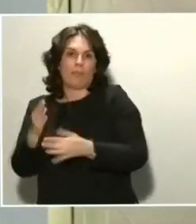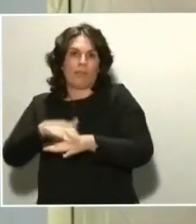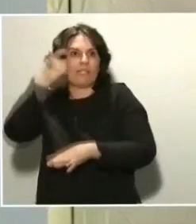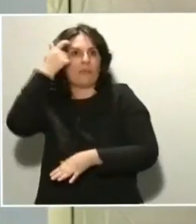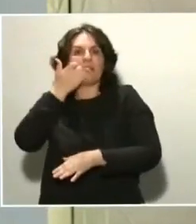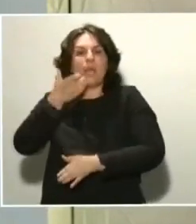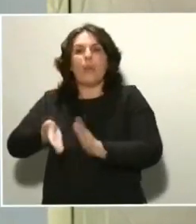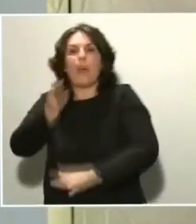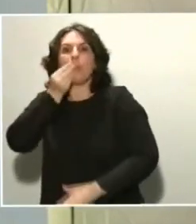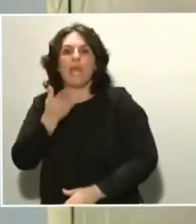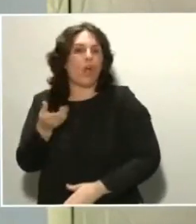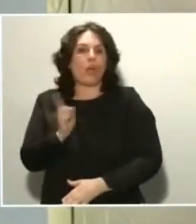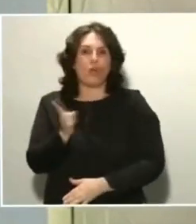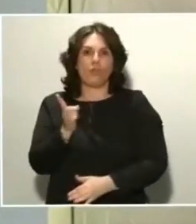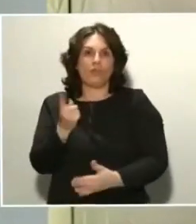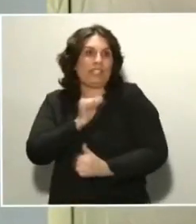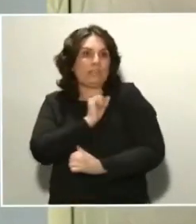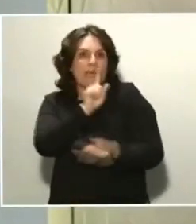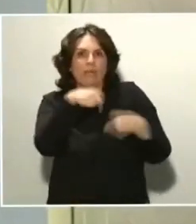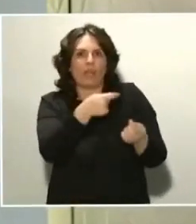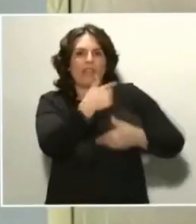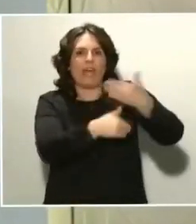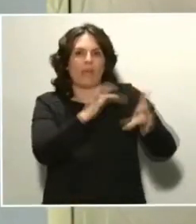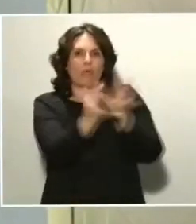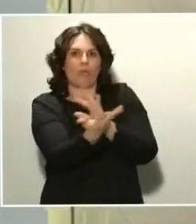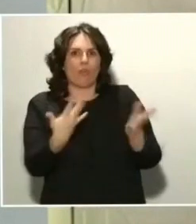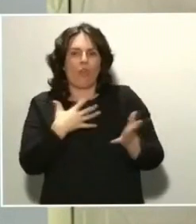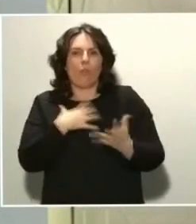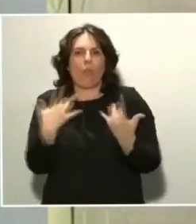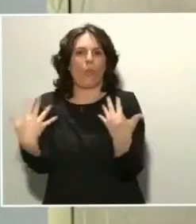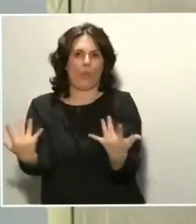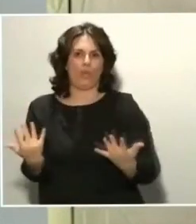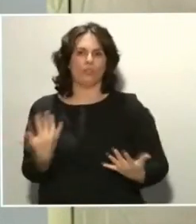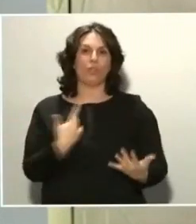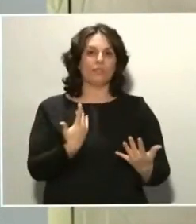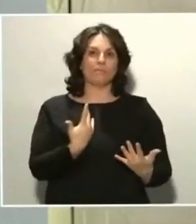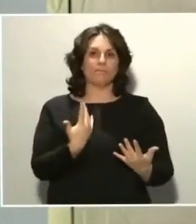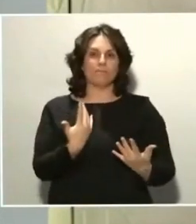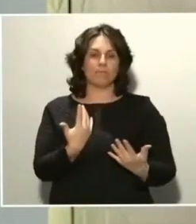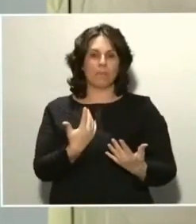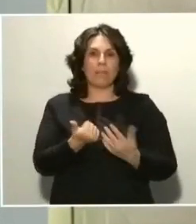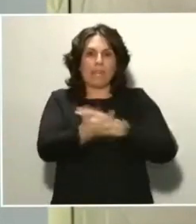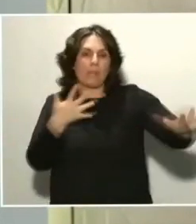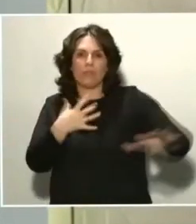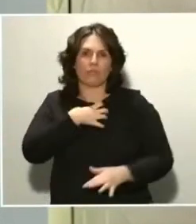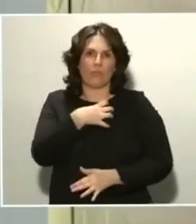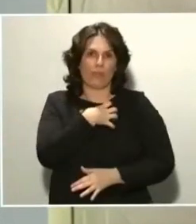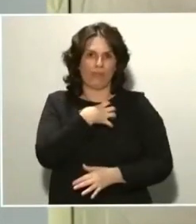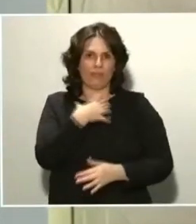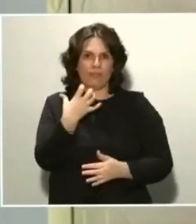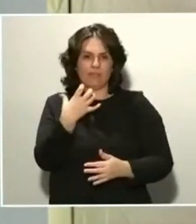veces son de días o son de semanas y se suman unos a otros y no se puede hacer más rápido en ninguna manera de lo que estamos haciendo.